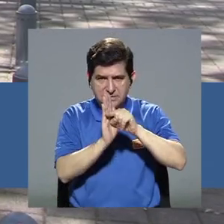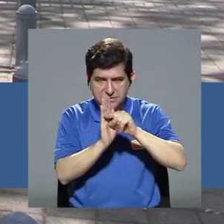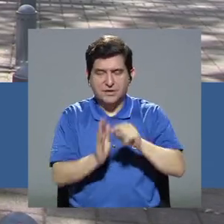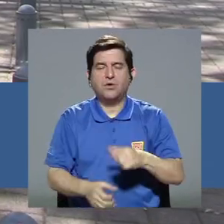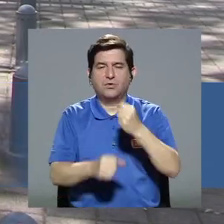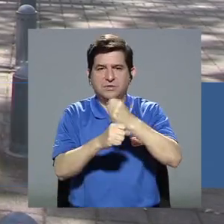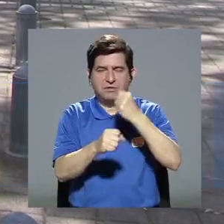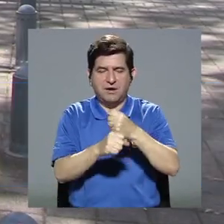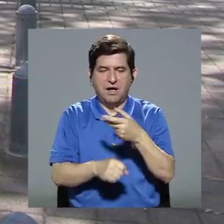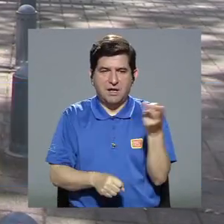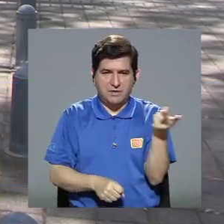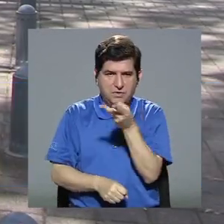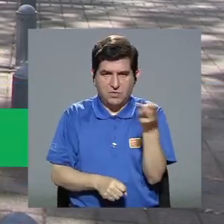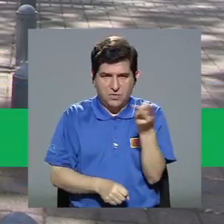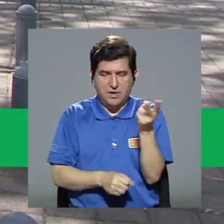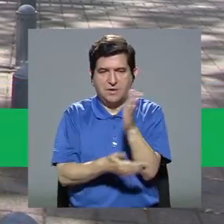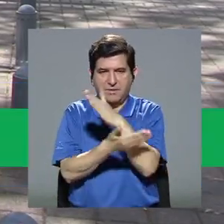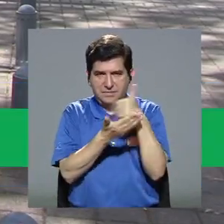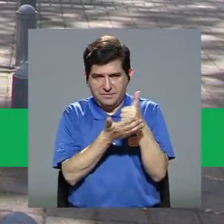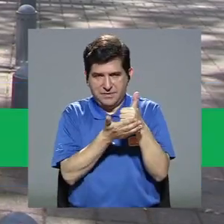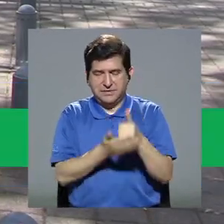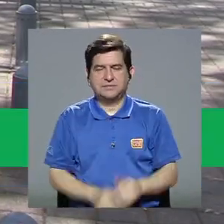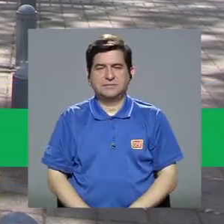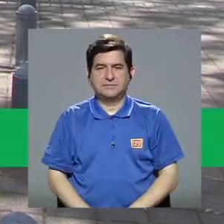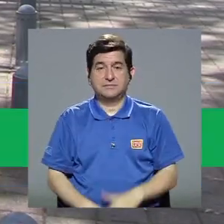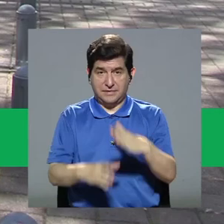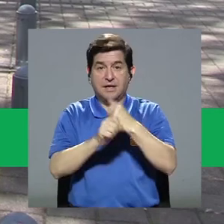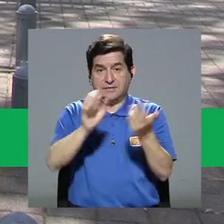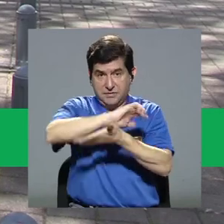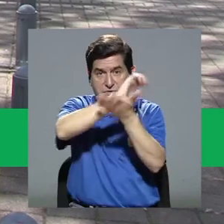trabajándolo de los dos lados, cambiamos,